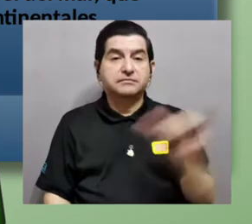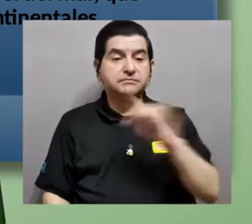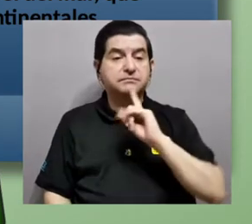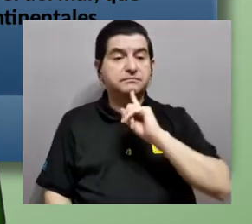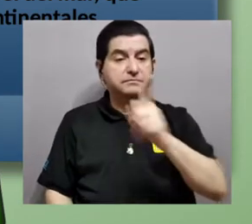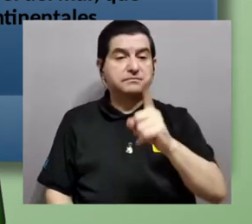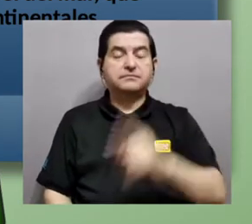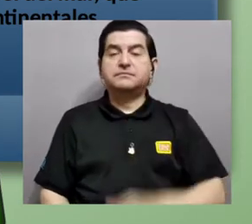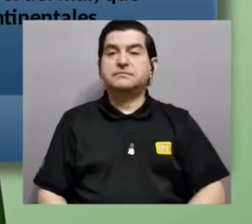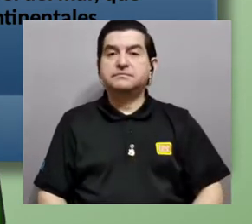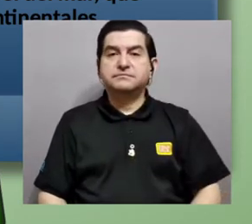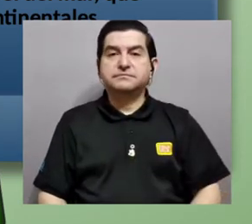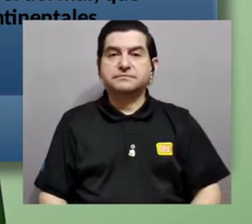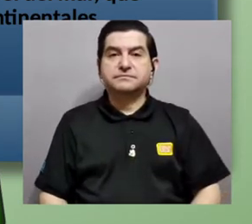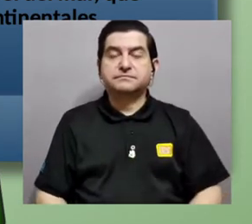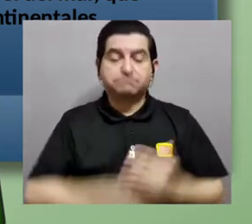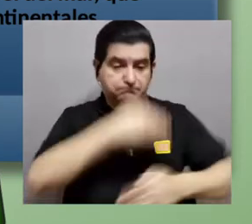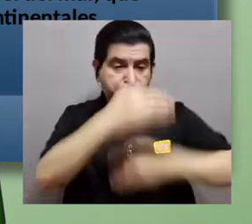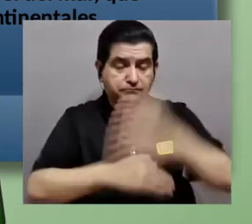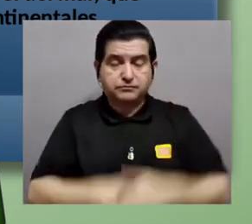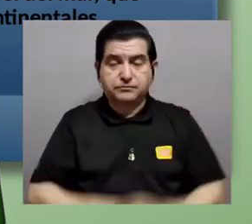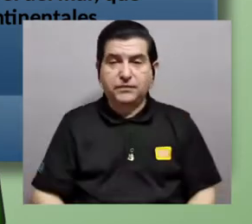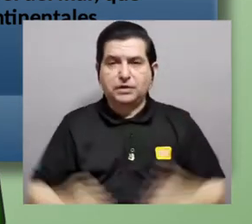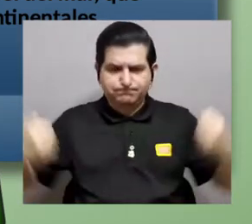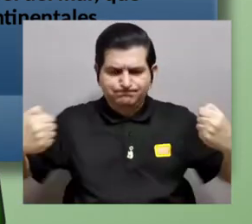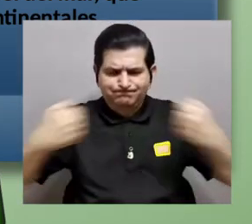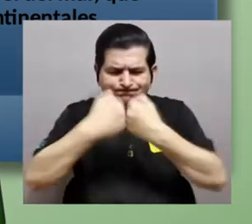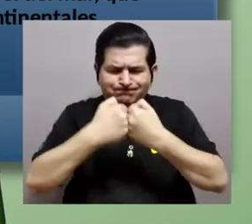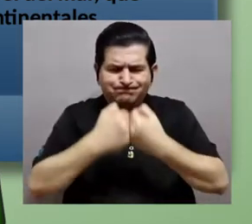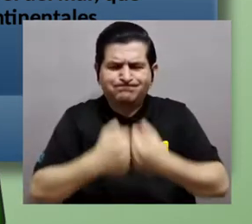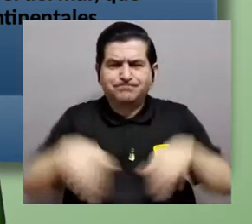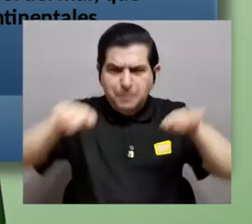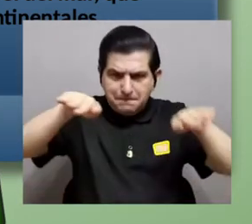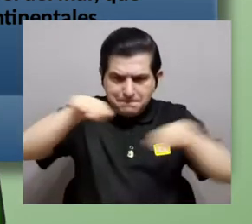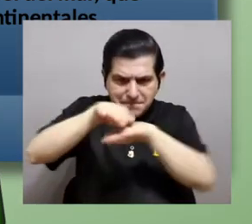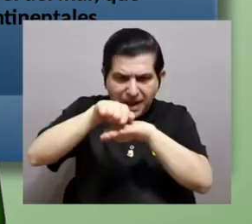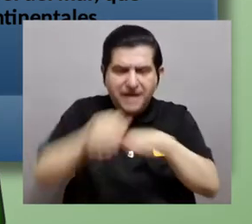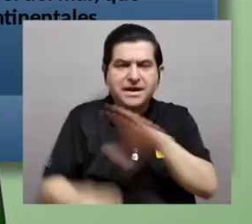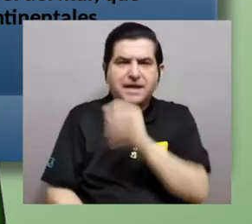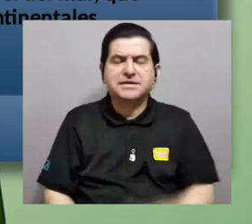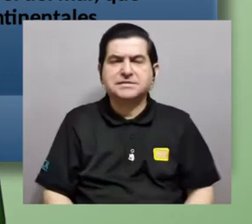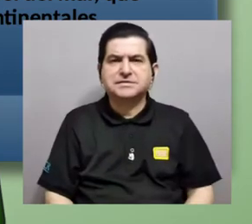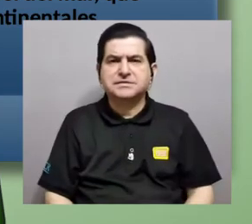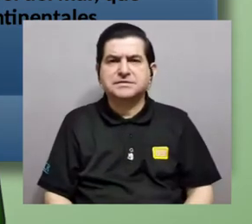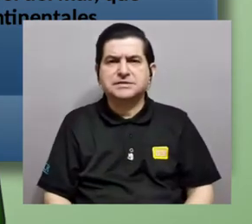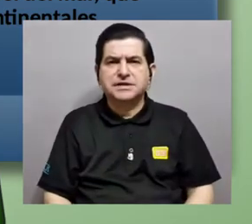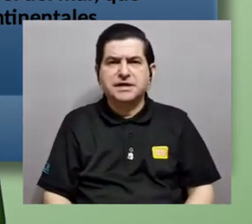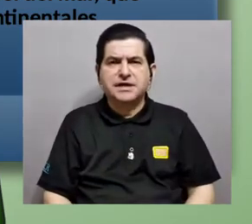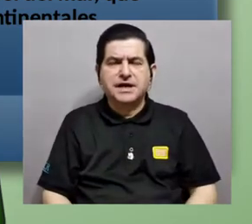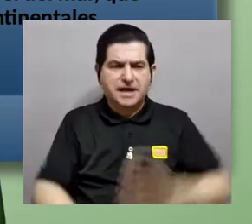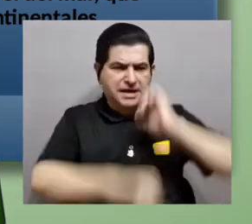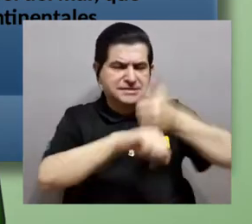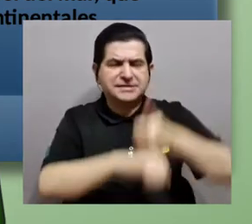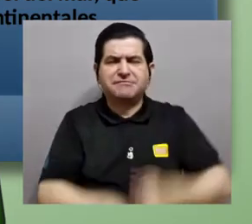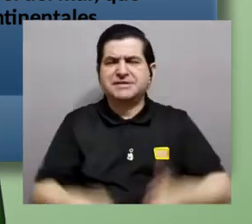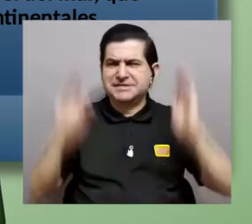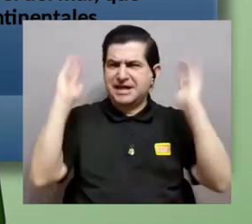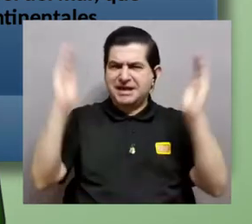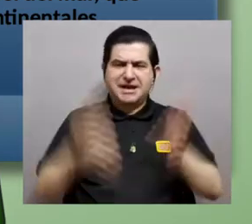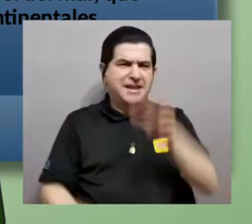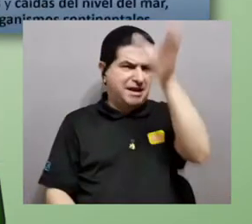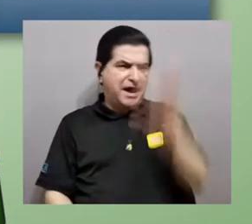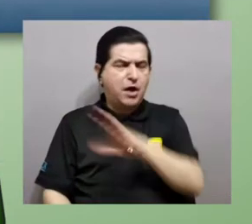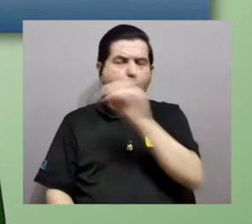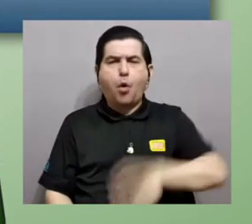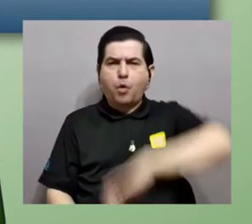también podemos decir que los procesos de colisión de placas y formación, digamos, de supercontinentes y